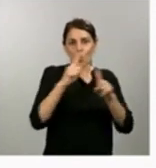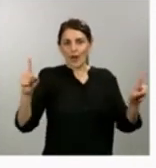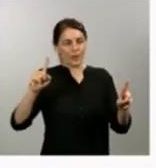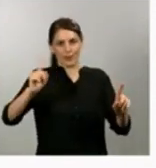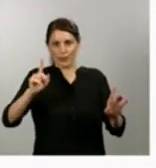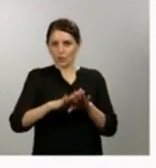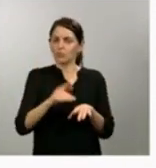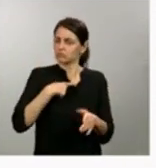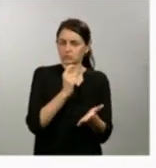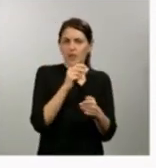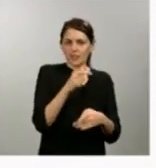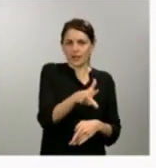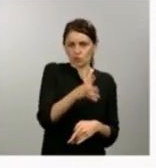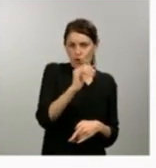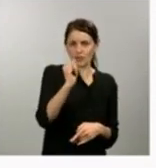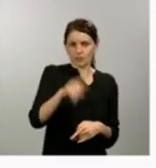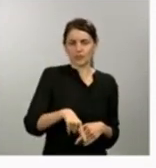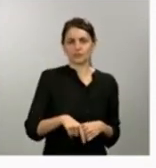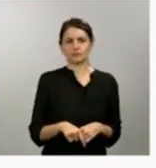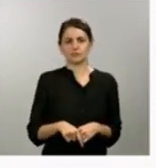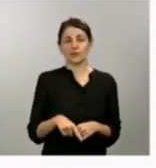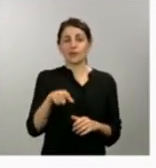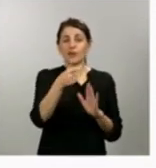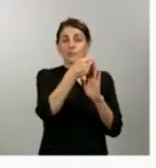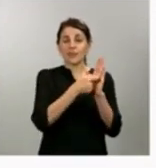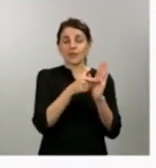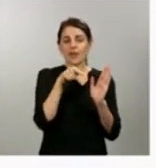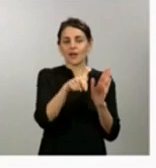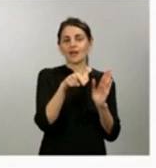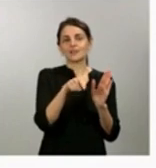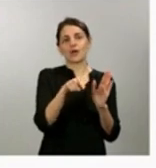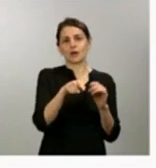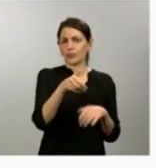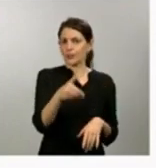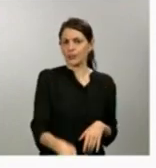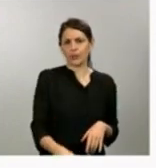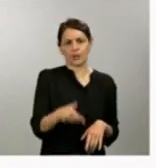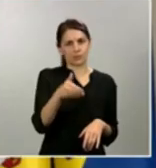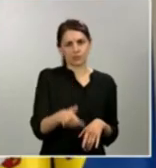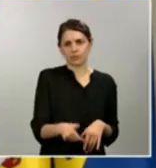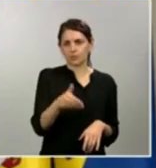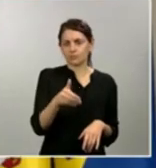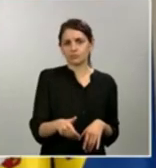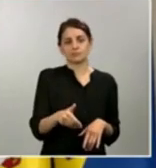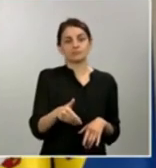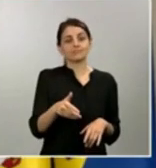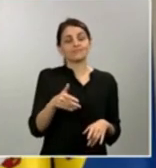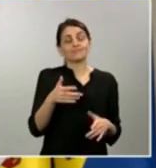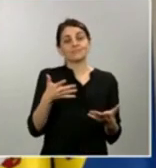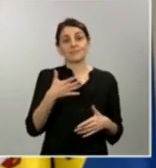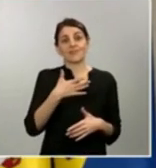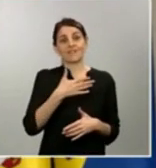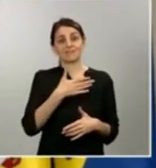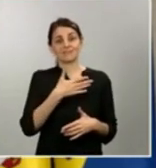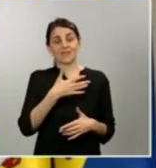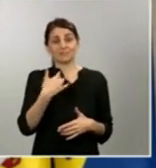muy importante a la hora de aliviar, dado la dimensión que tienen los costes asociados